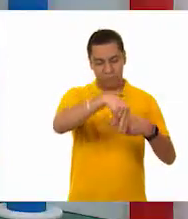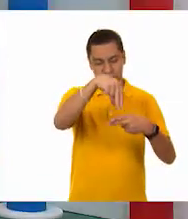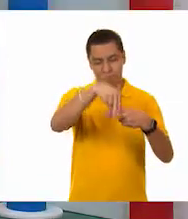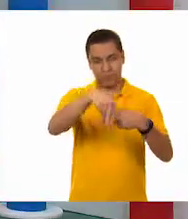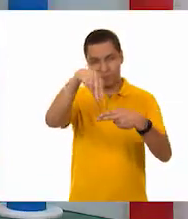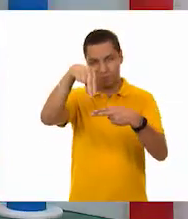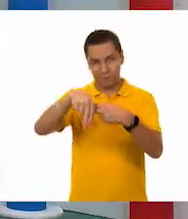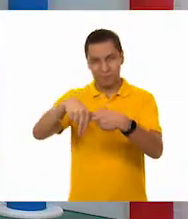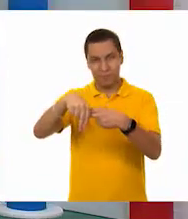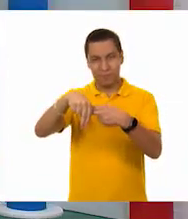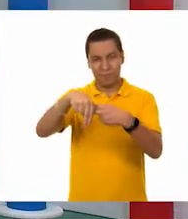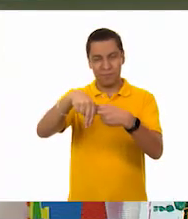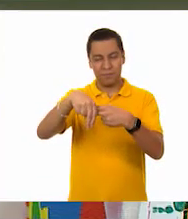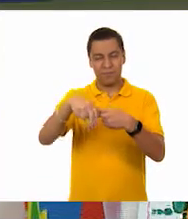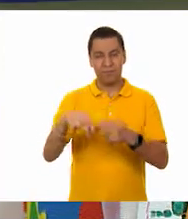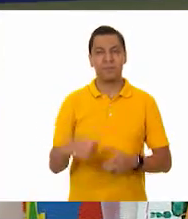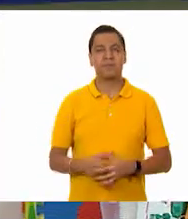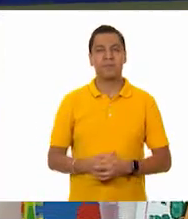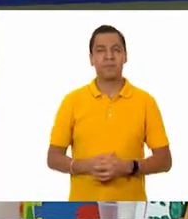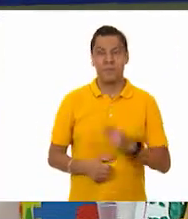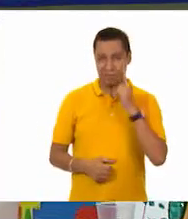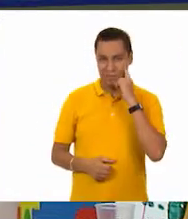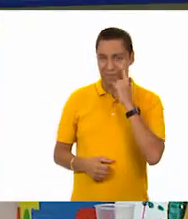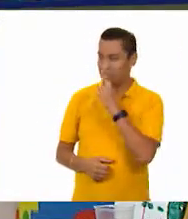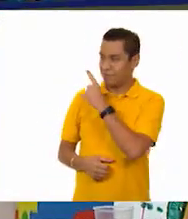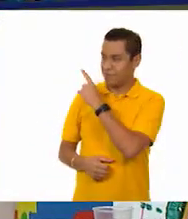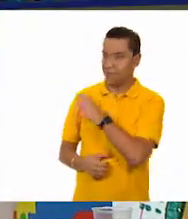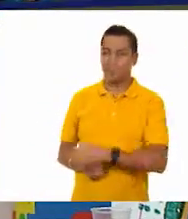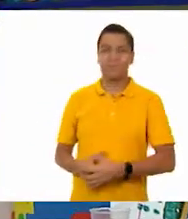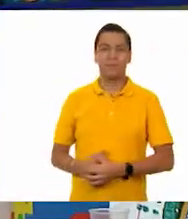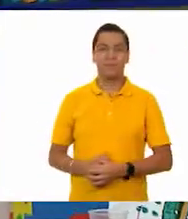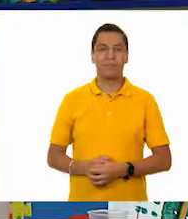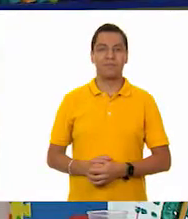hacerlo a la una, a las dos y a las tres.